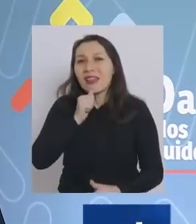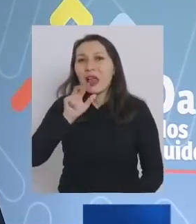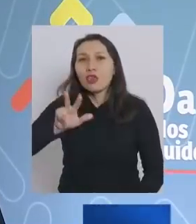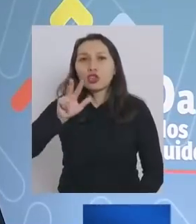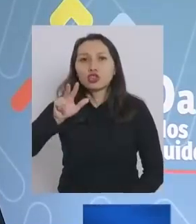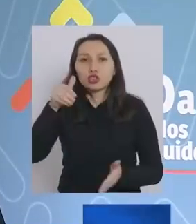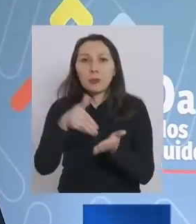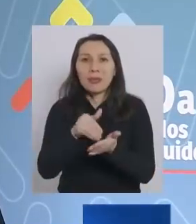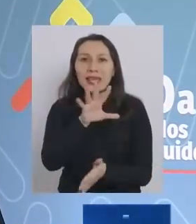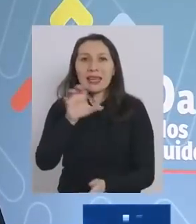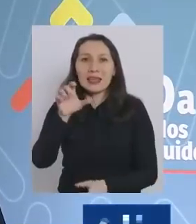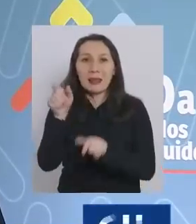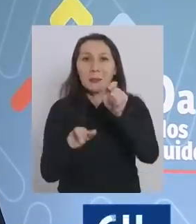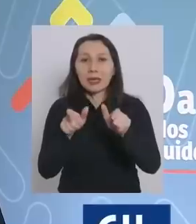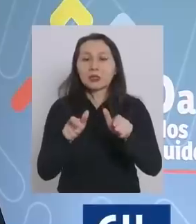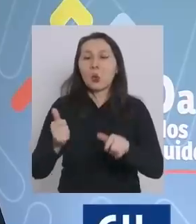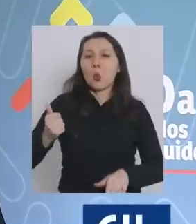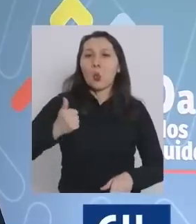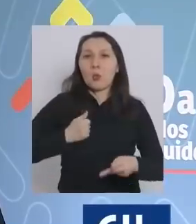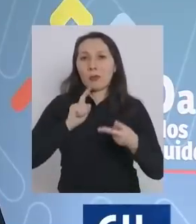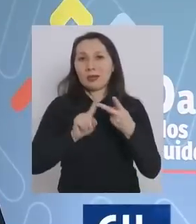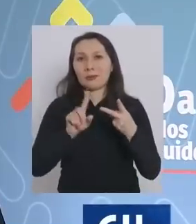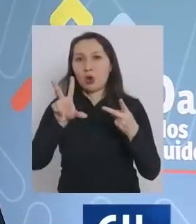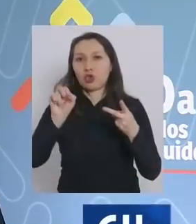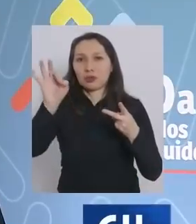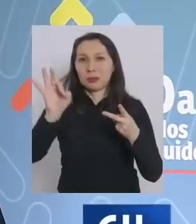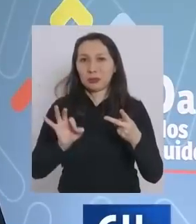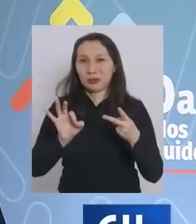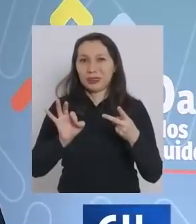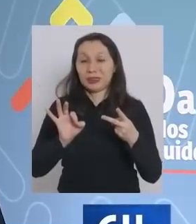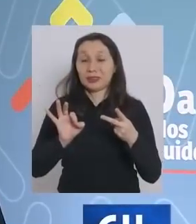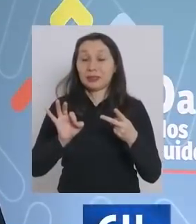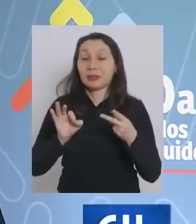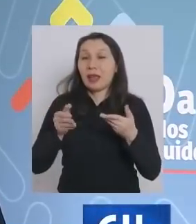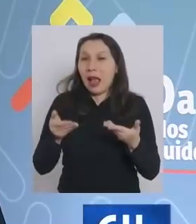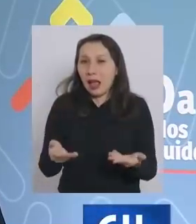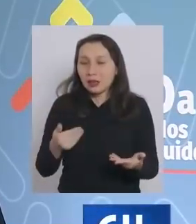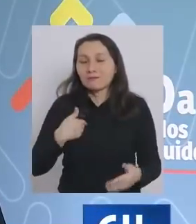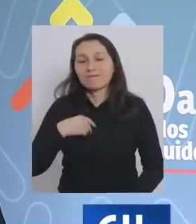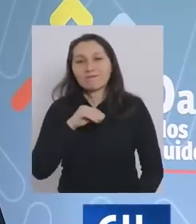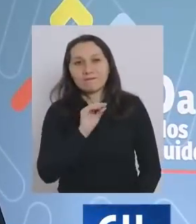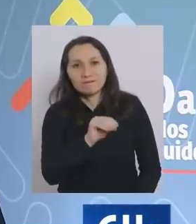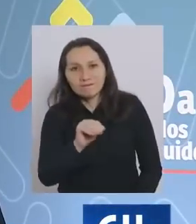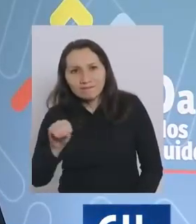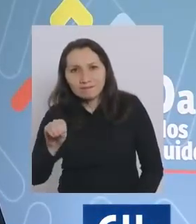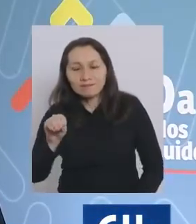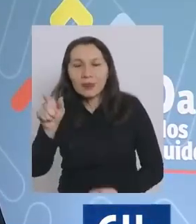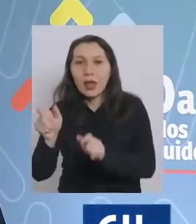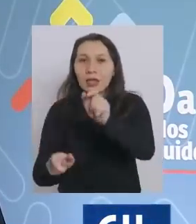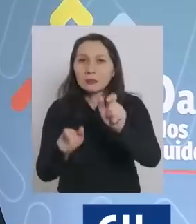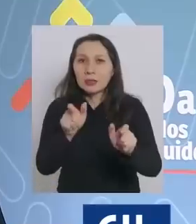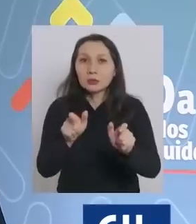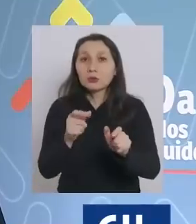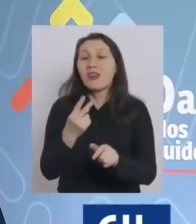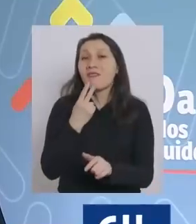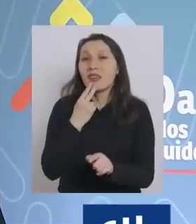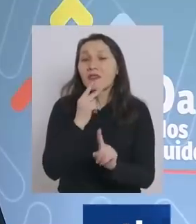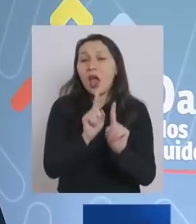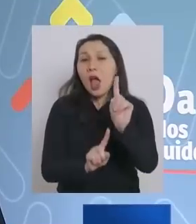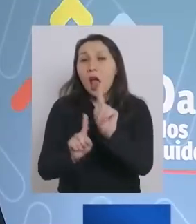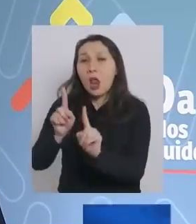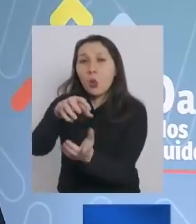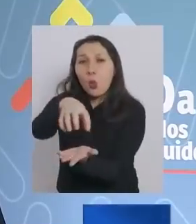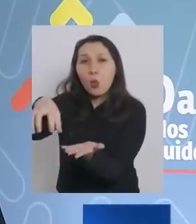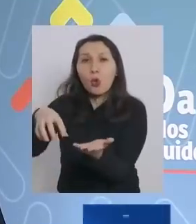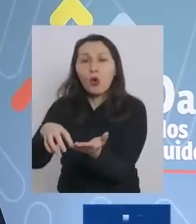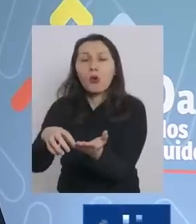.500 personas para alcanzar ese 80% y acá quiero hacer un llamado a las personas que viven en algunas comunas